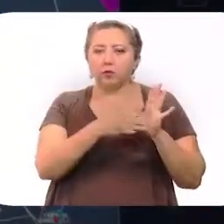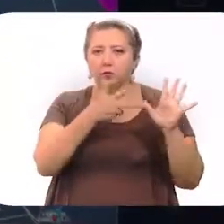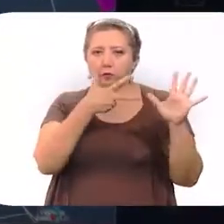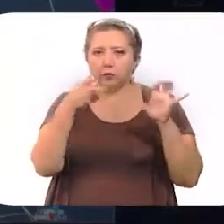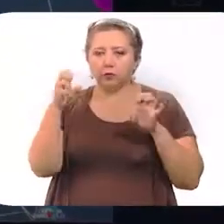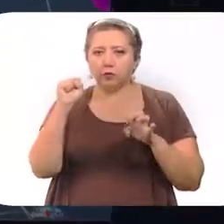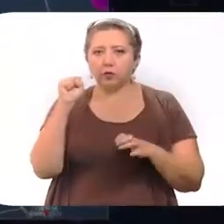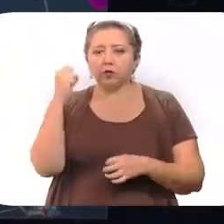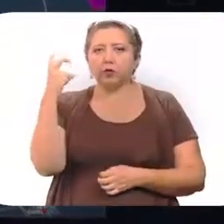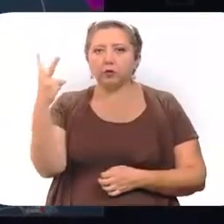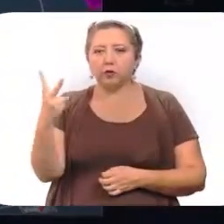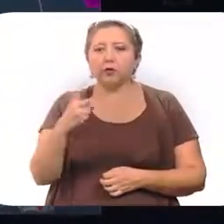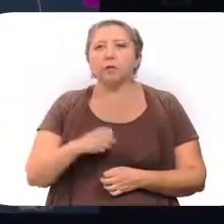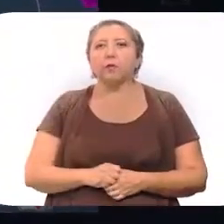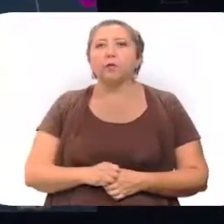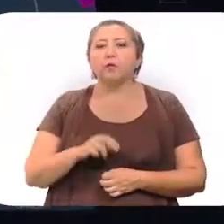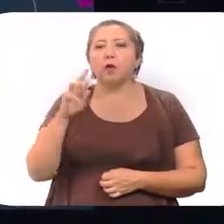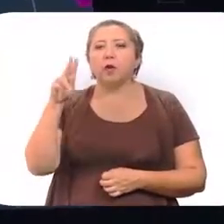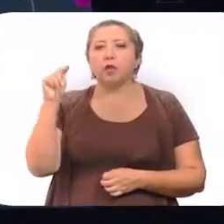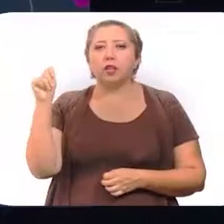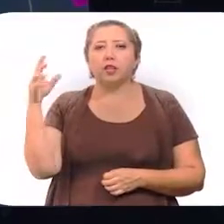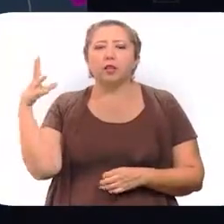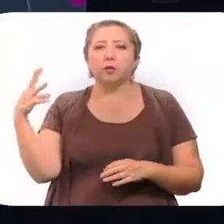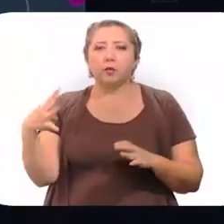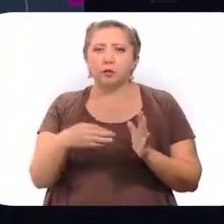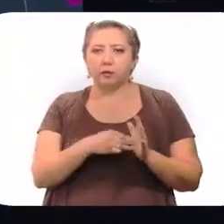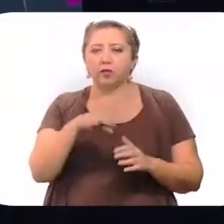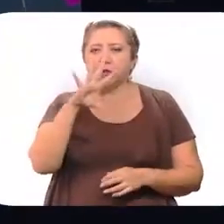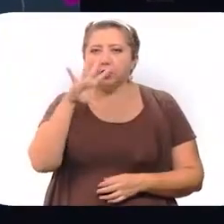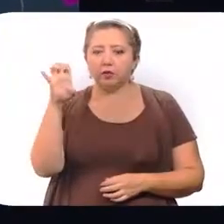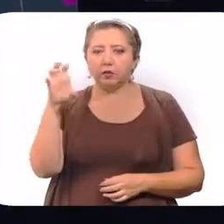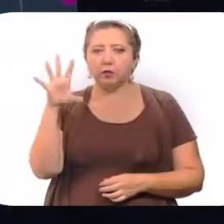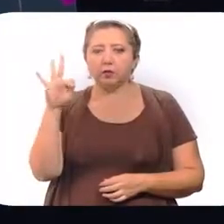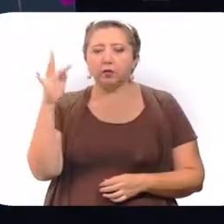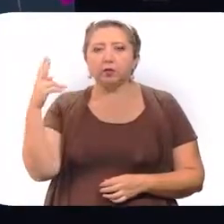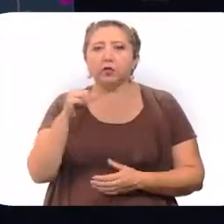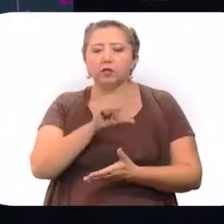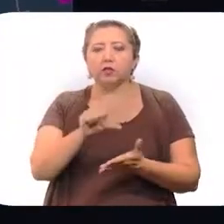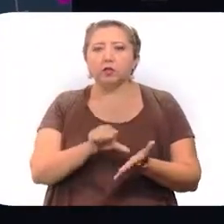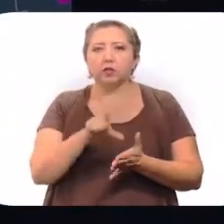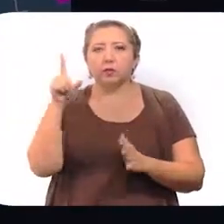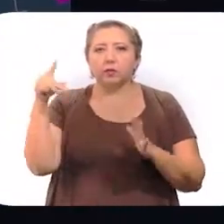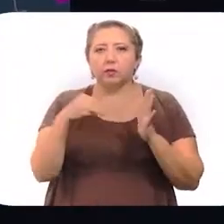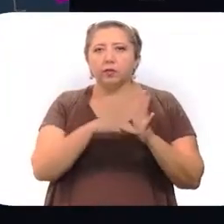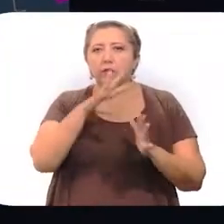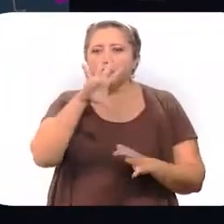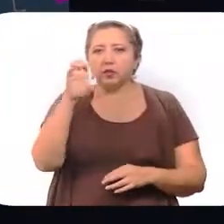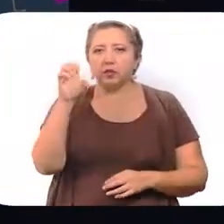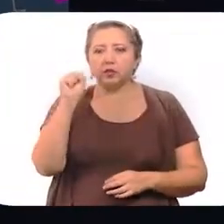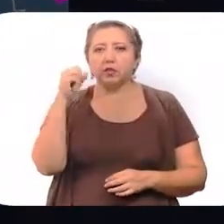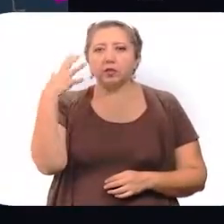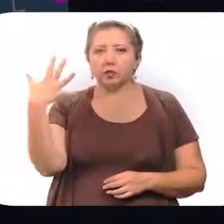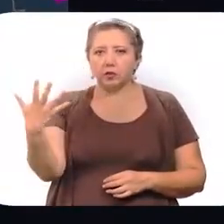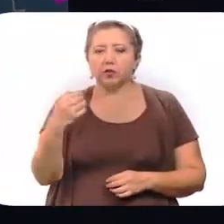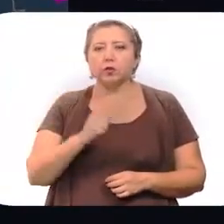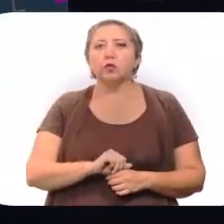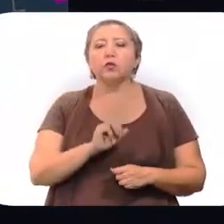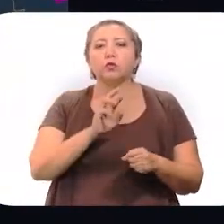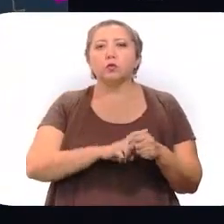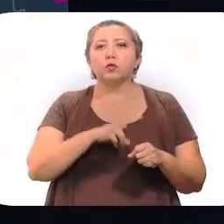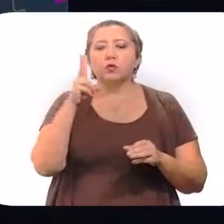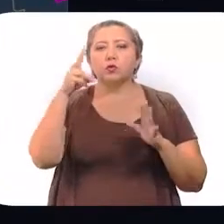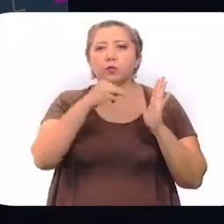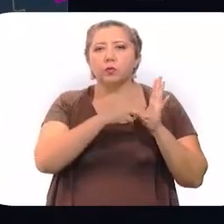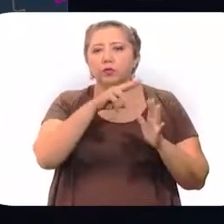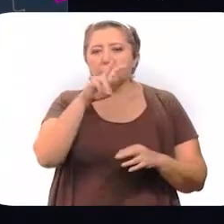,862, en la zona oriente 4,544, en la zona centro 1,565, en la zona sur